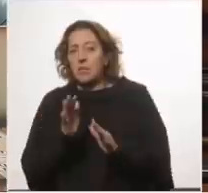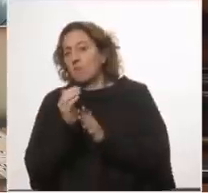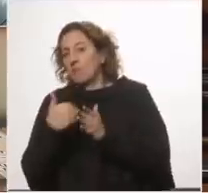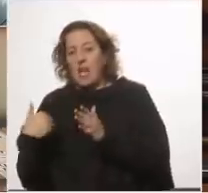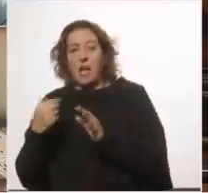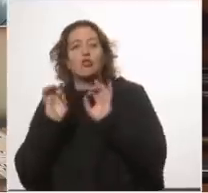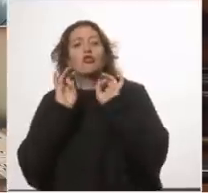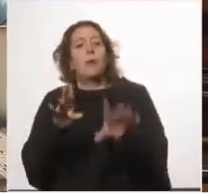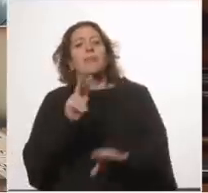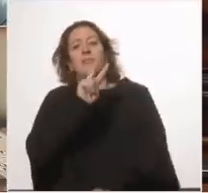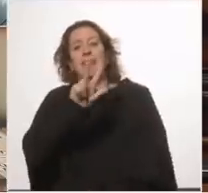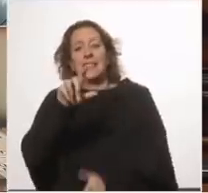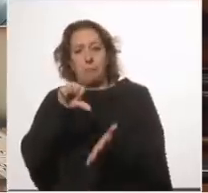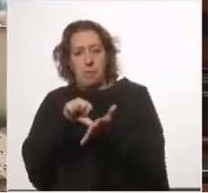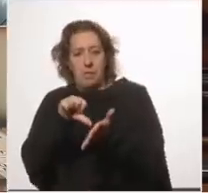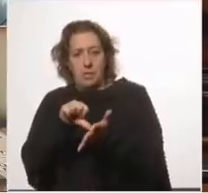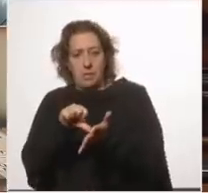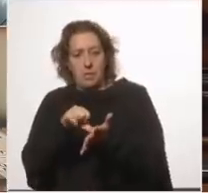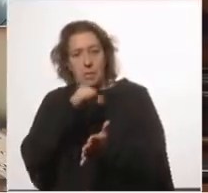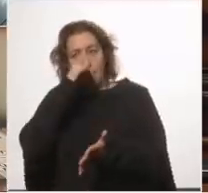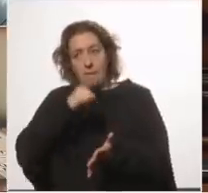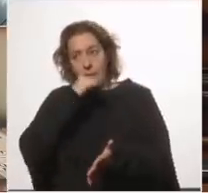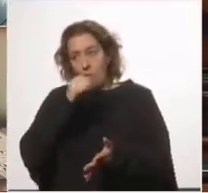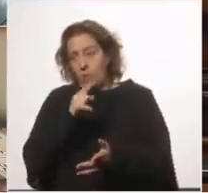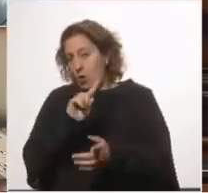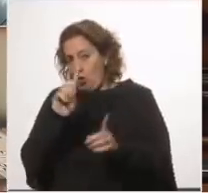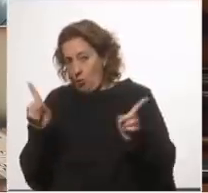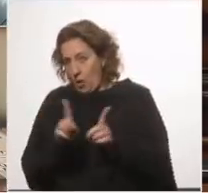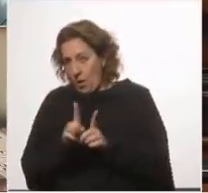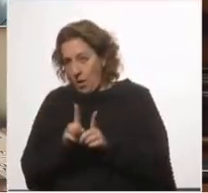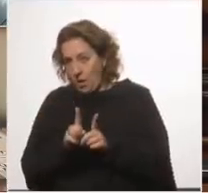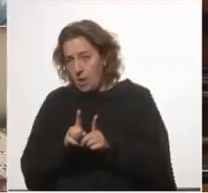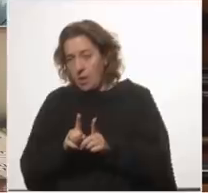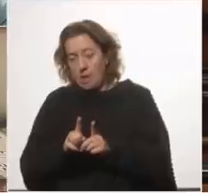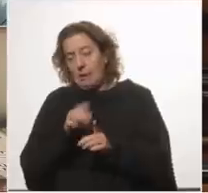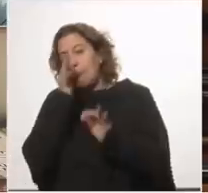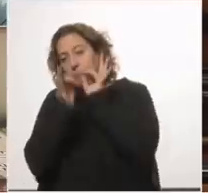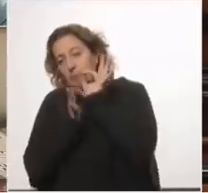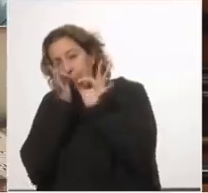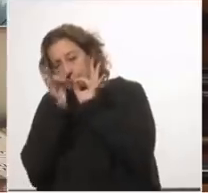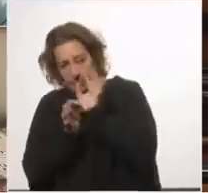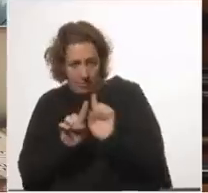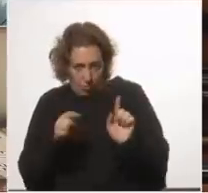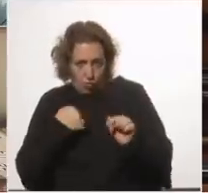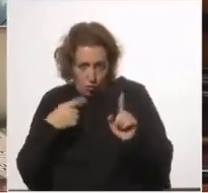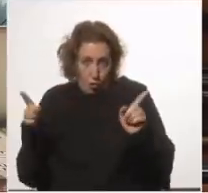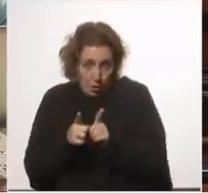solo a 23. El informe del guiado no lo voy a resumir, no lo voy a detallar lo voy a resumir